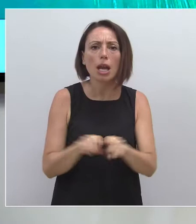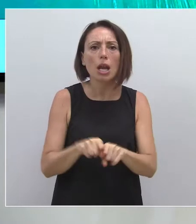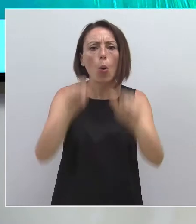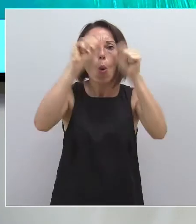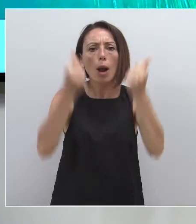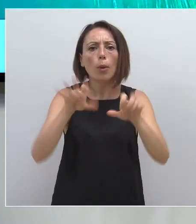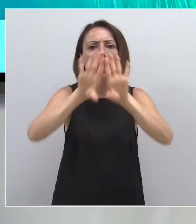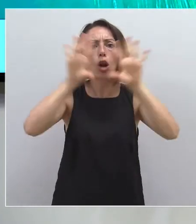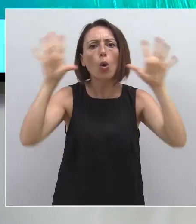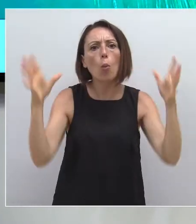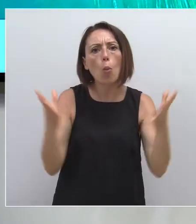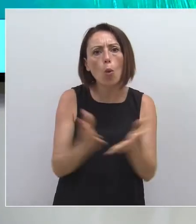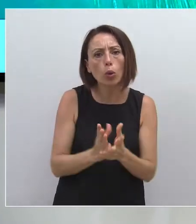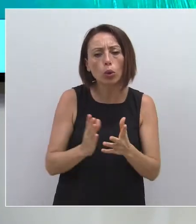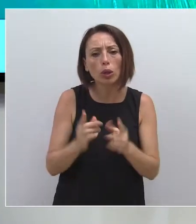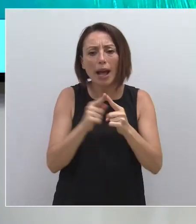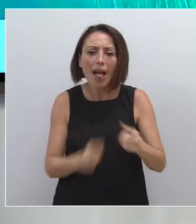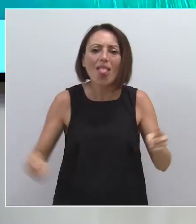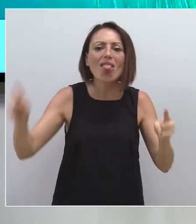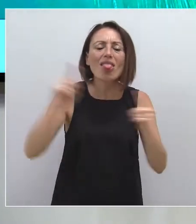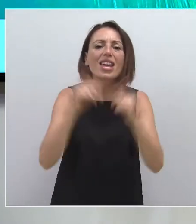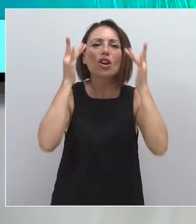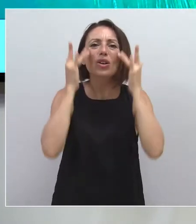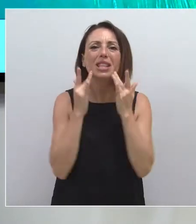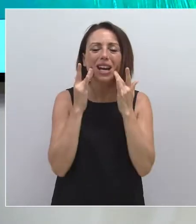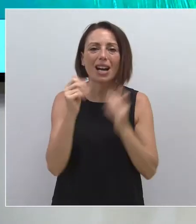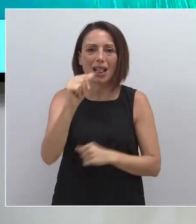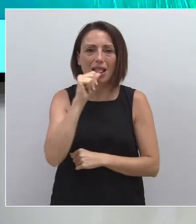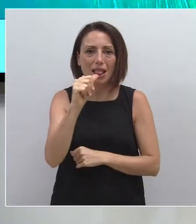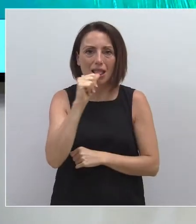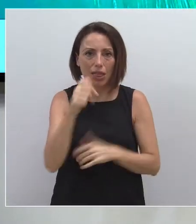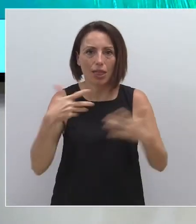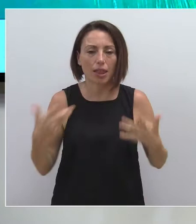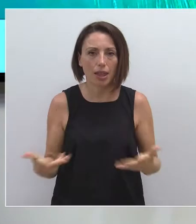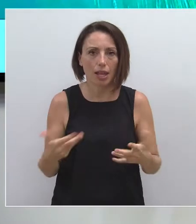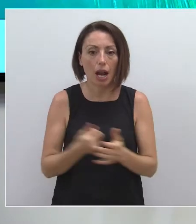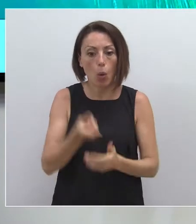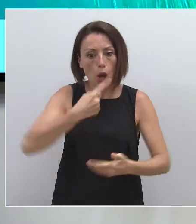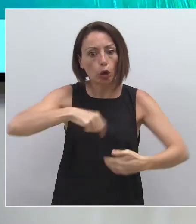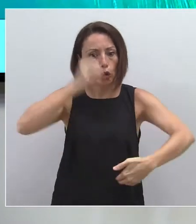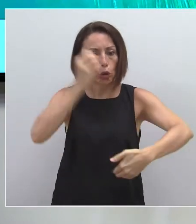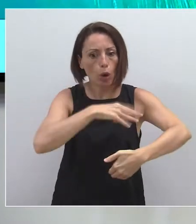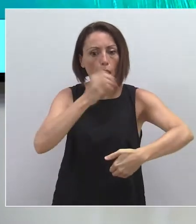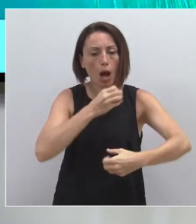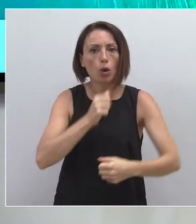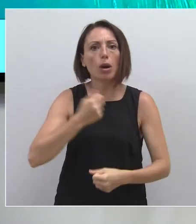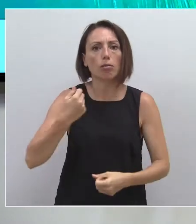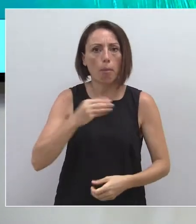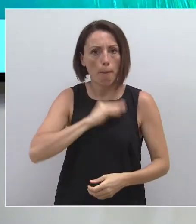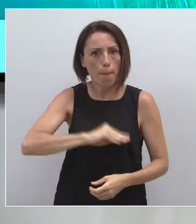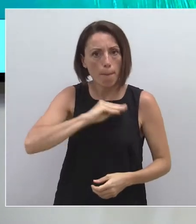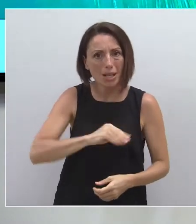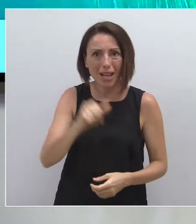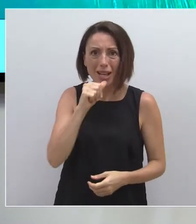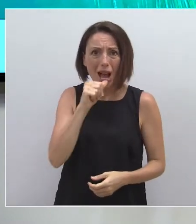gestión del ciclo integral del agua. Nuestras cifras de consumo destacan por su ahorro. Aprovechamos al máximo cada